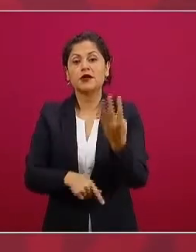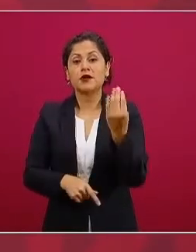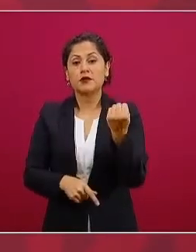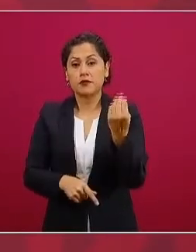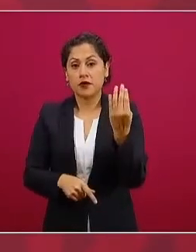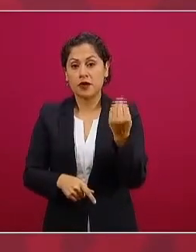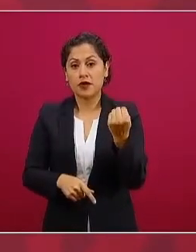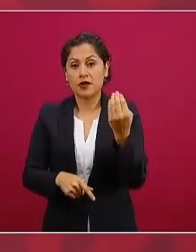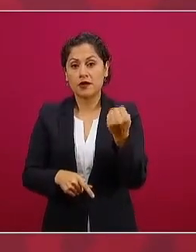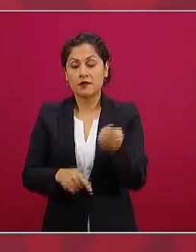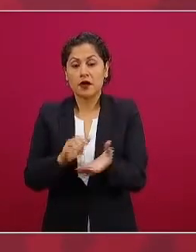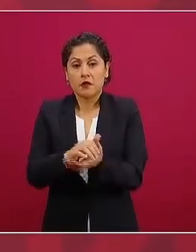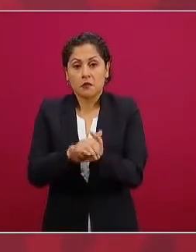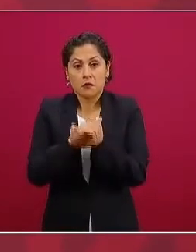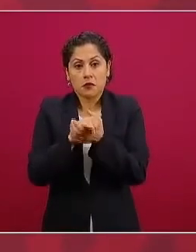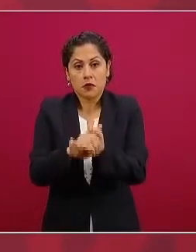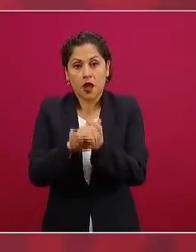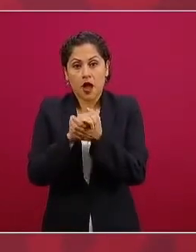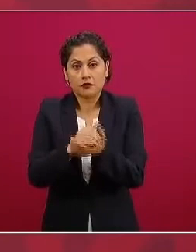tandas para el bienestar.